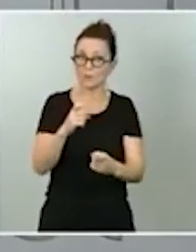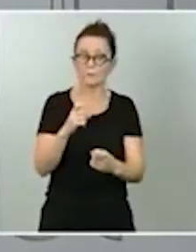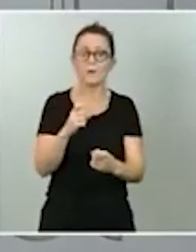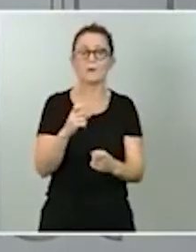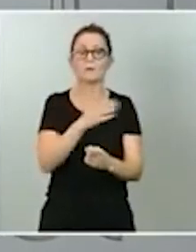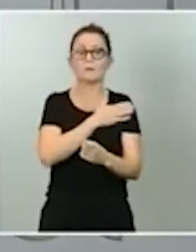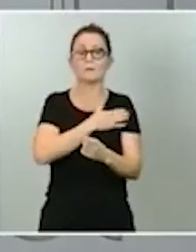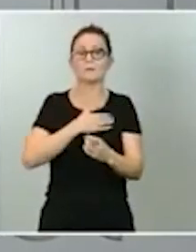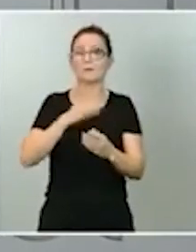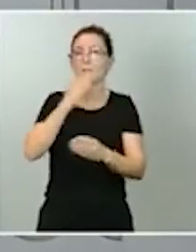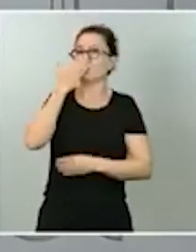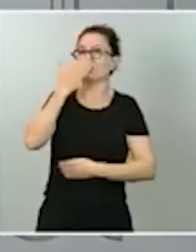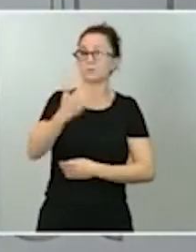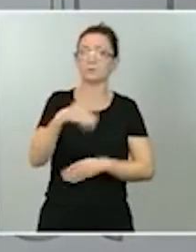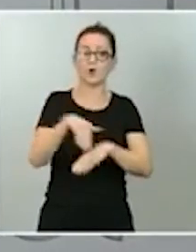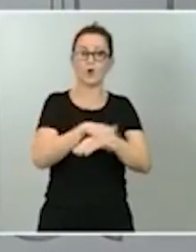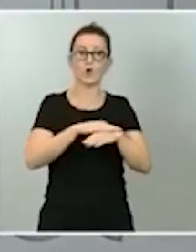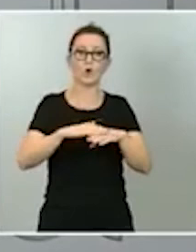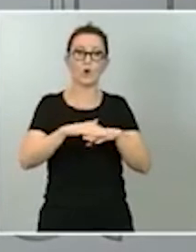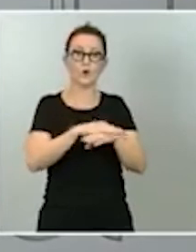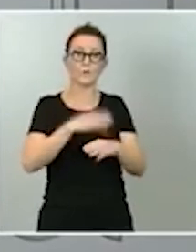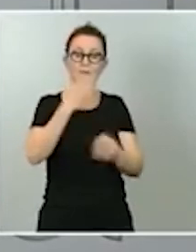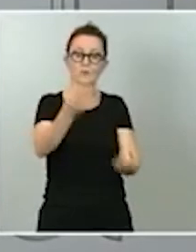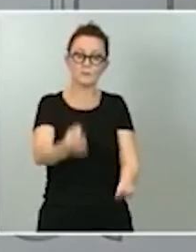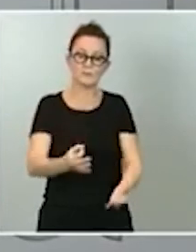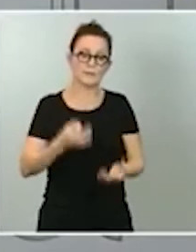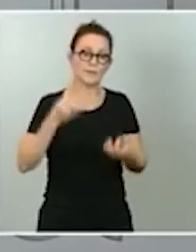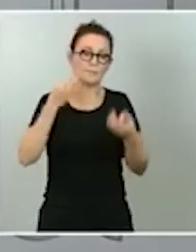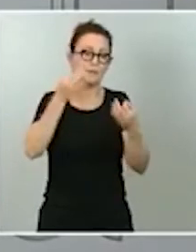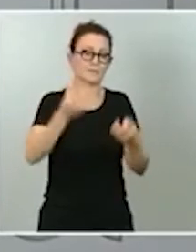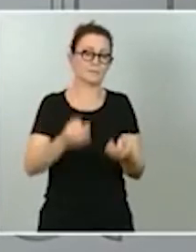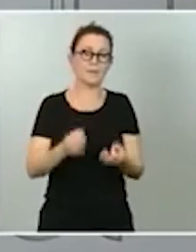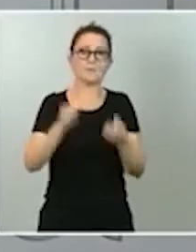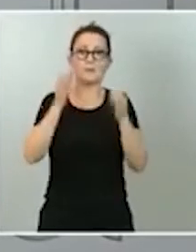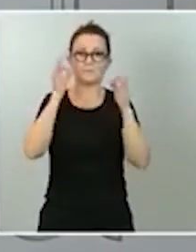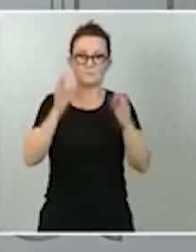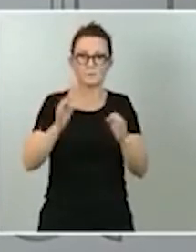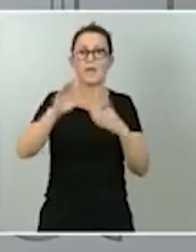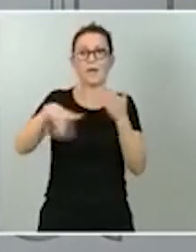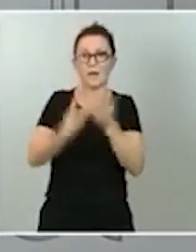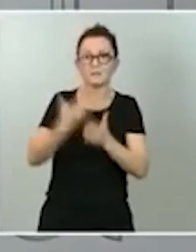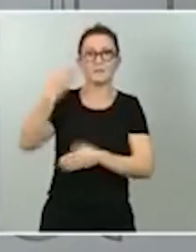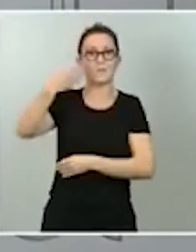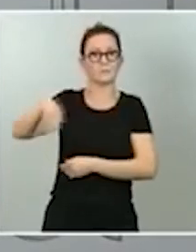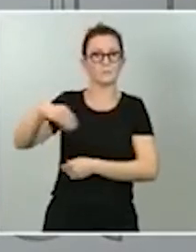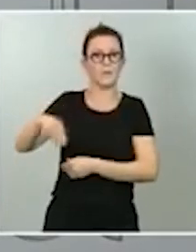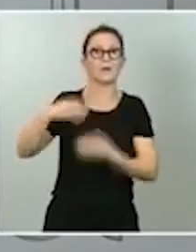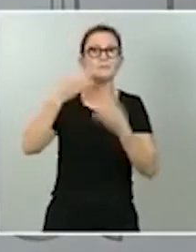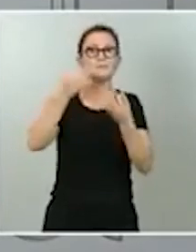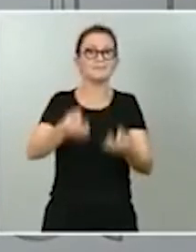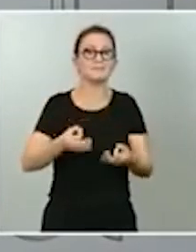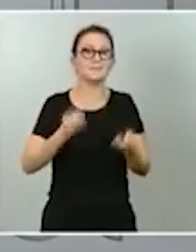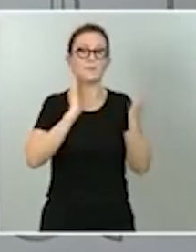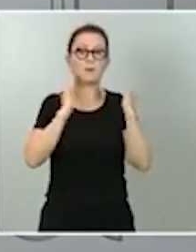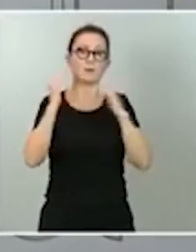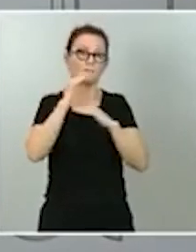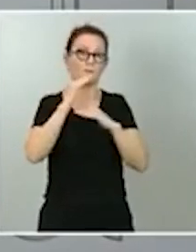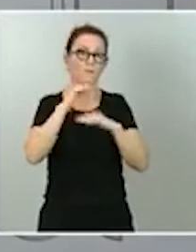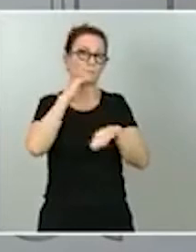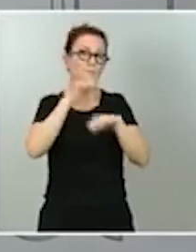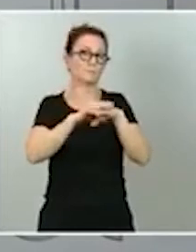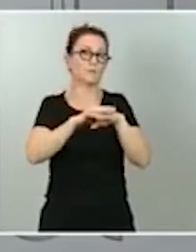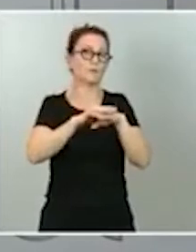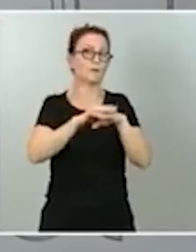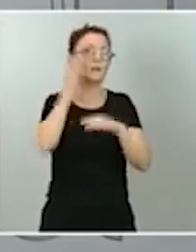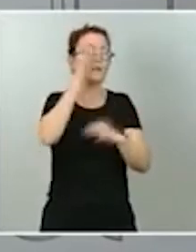momento y concretamente el presidente siempre y en cada momento ha atendido los criterios técnicos, científicos,